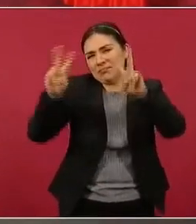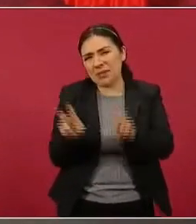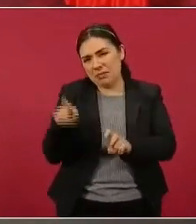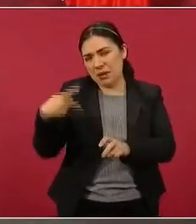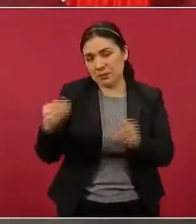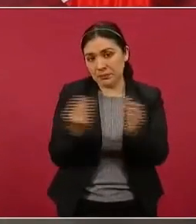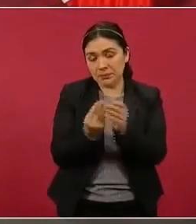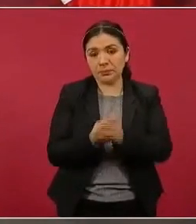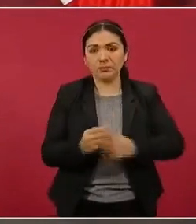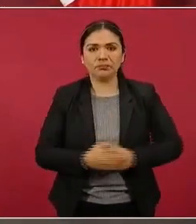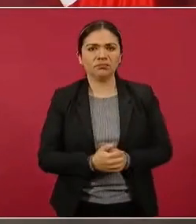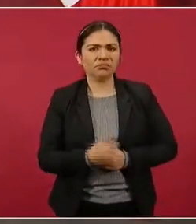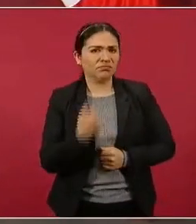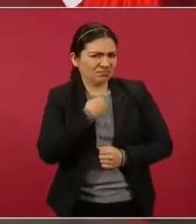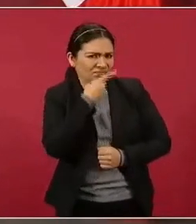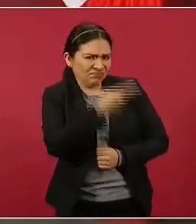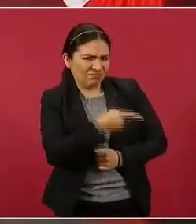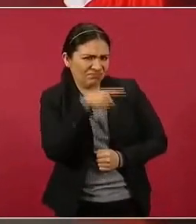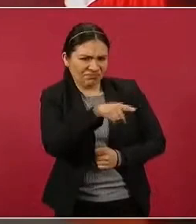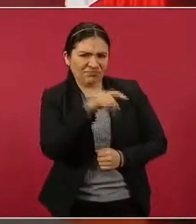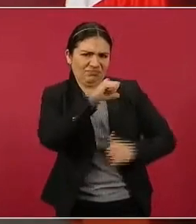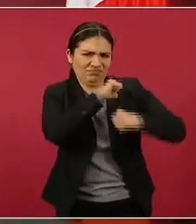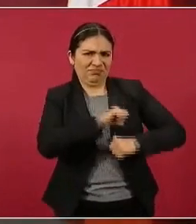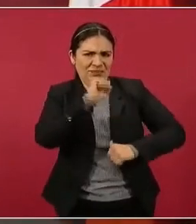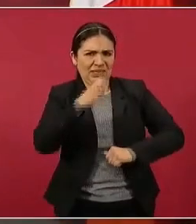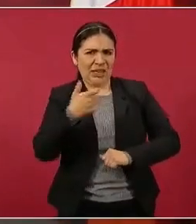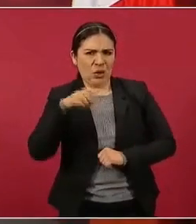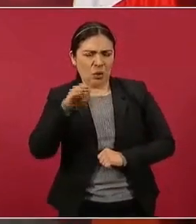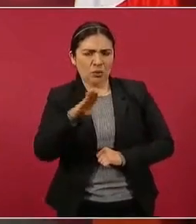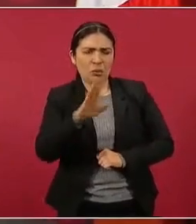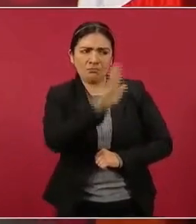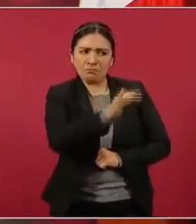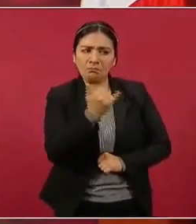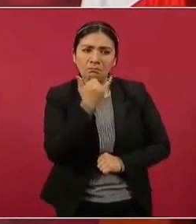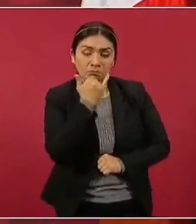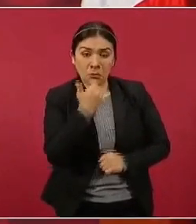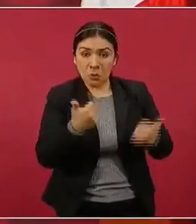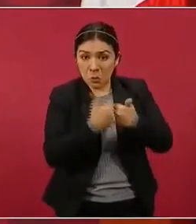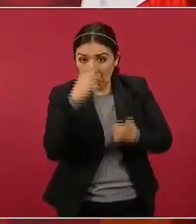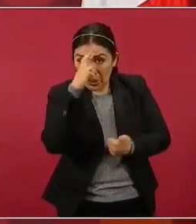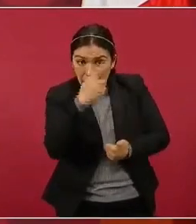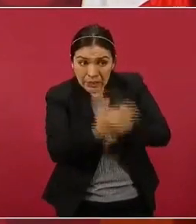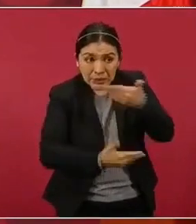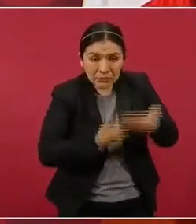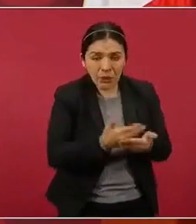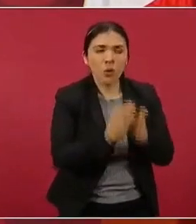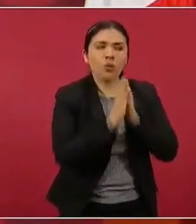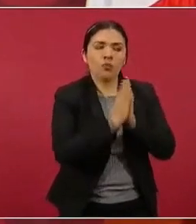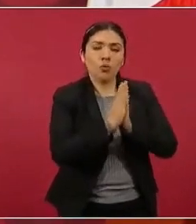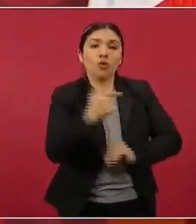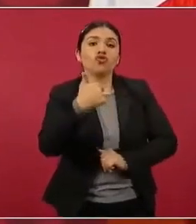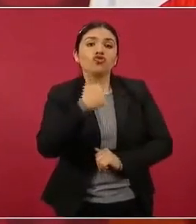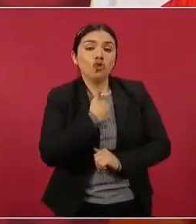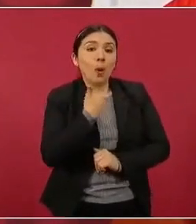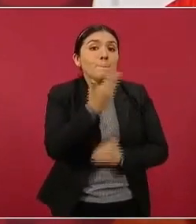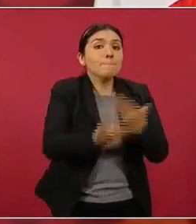Y le dije al secretario de Gobernación que con todo respeto le pedía yo